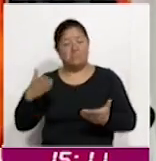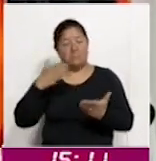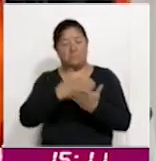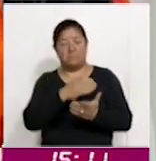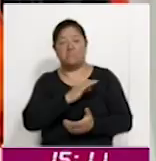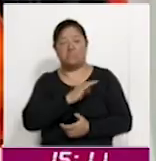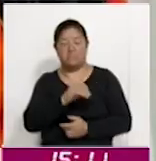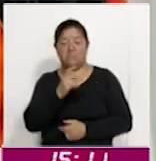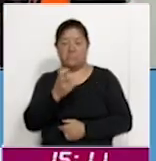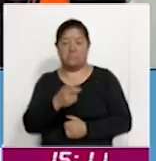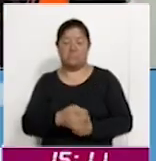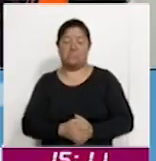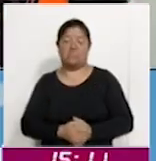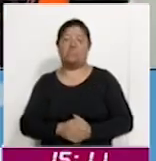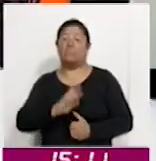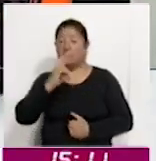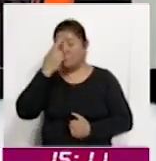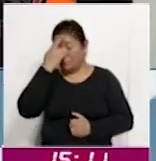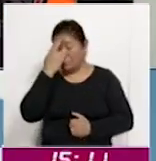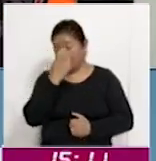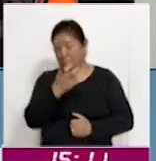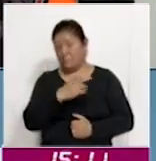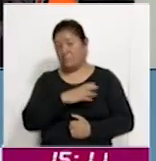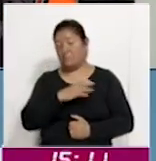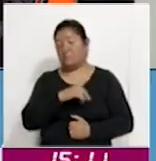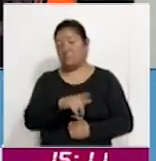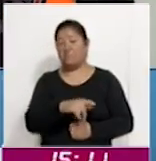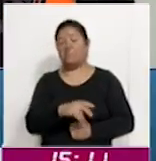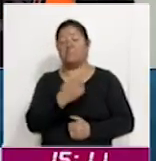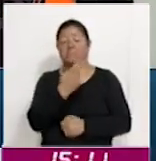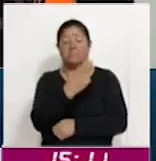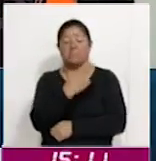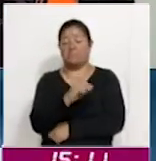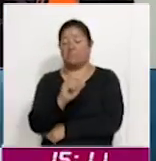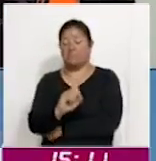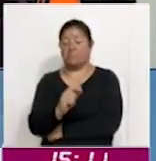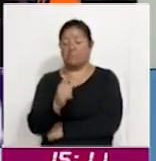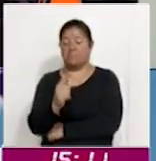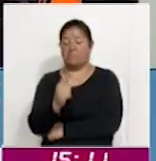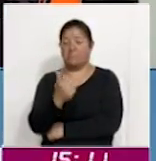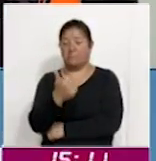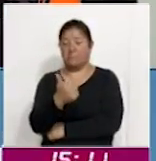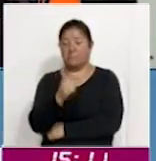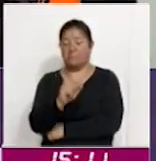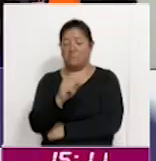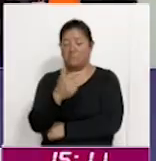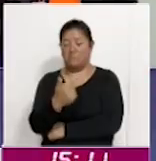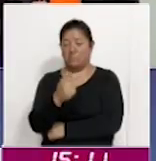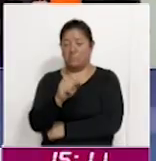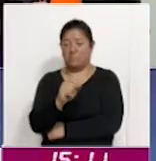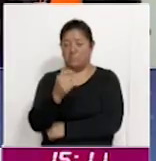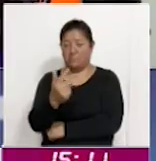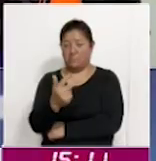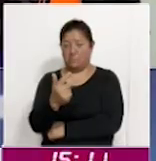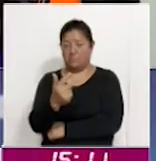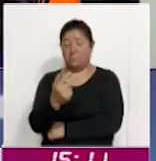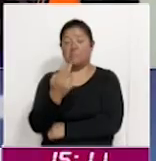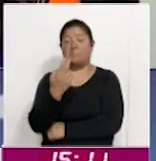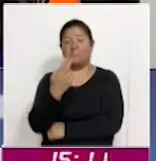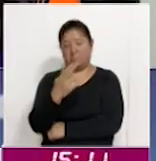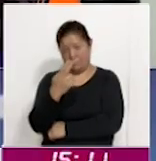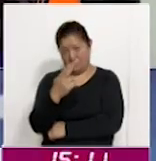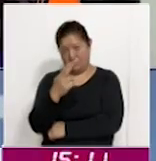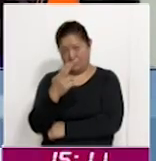centros. Recordemos que es este 26, 27 y 28 de noviembre y esto pues servirá para la